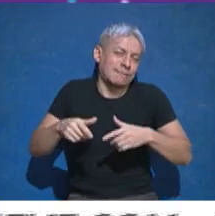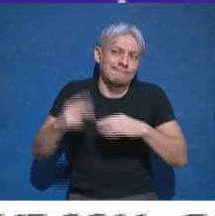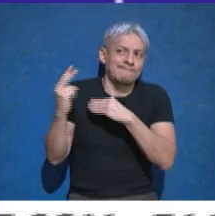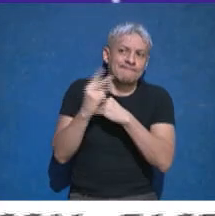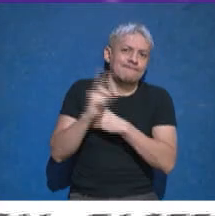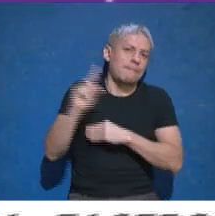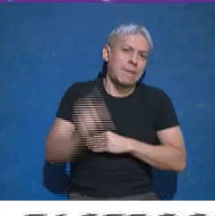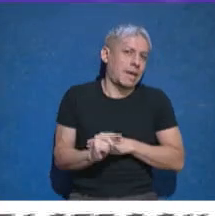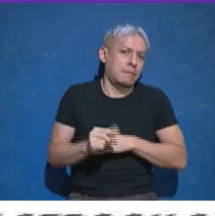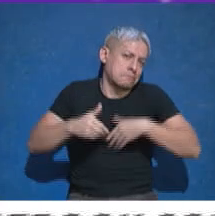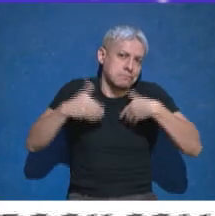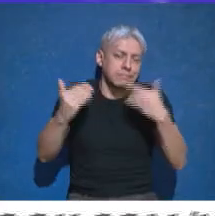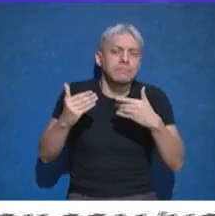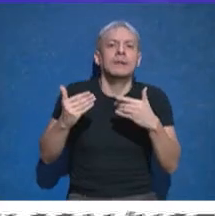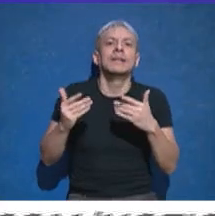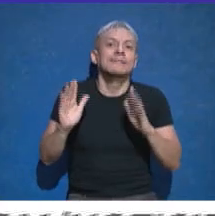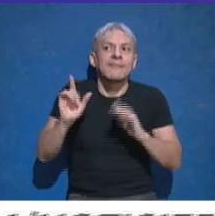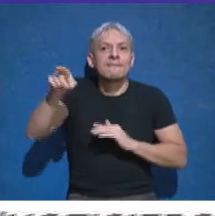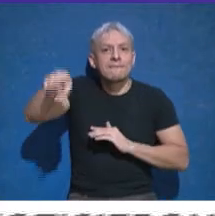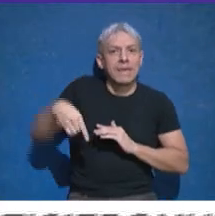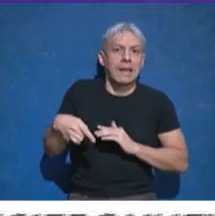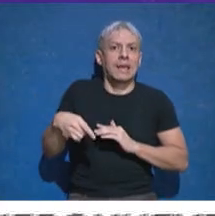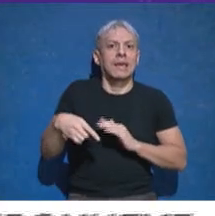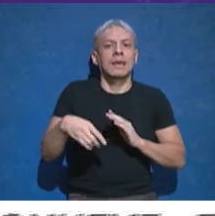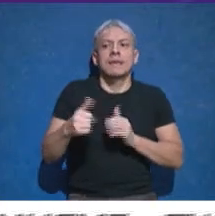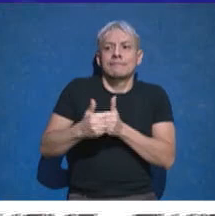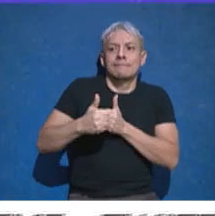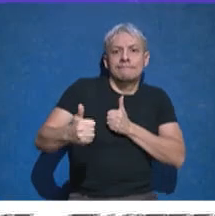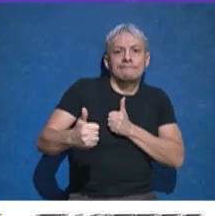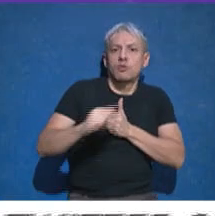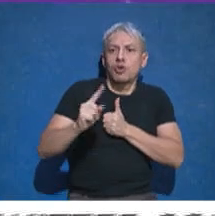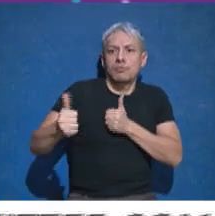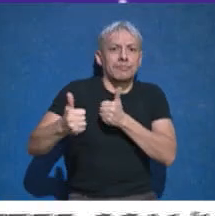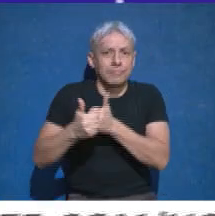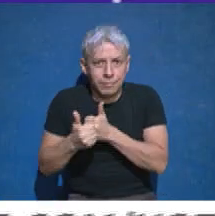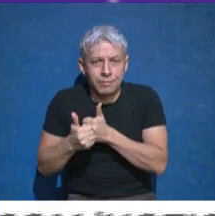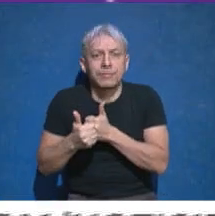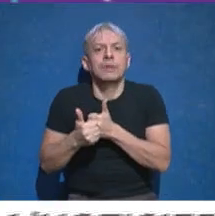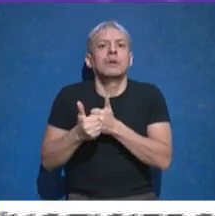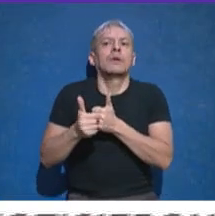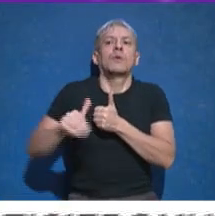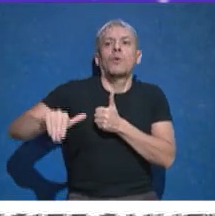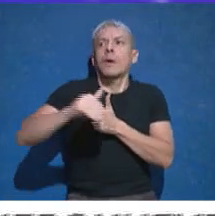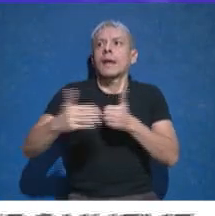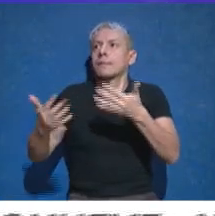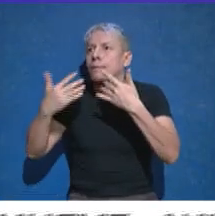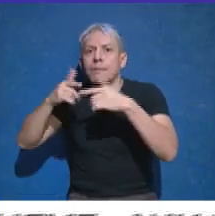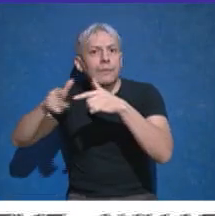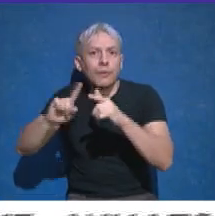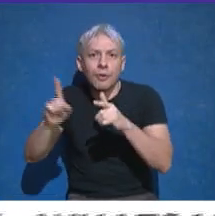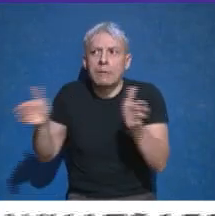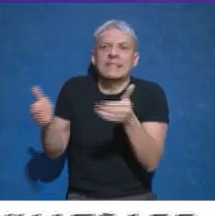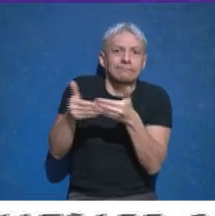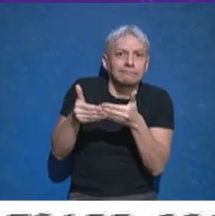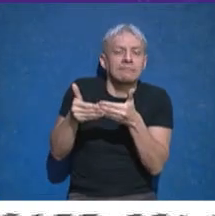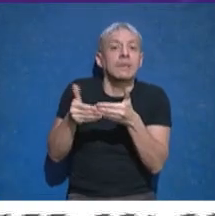predisponen a, por ahí, a que no se cumpla la distancia social, que estén en un lugar que no esté ventilado, que haya